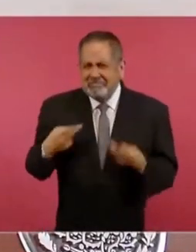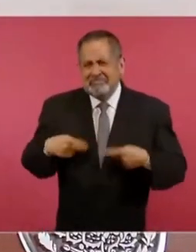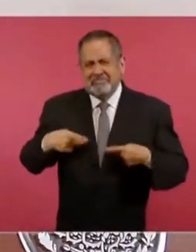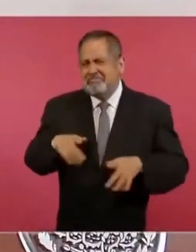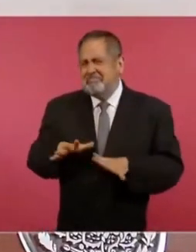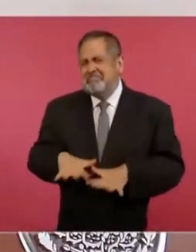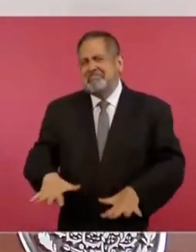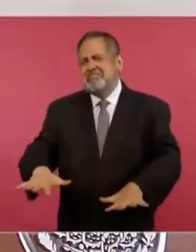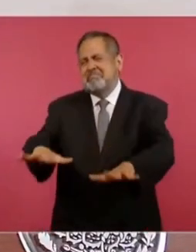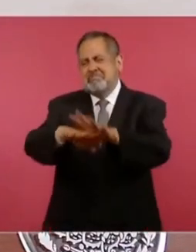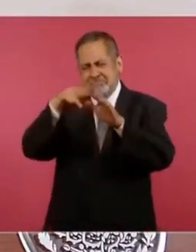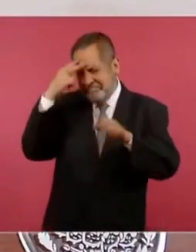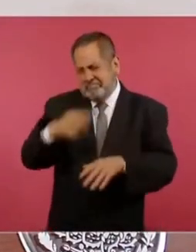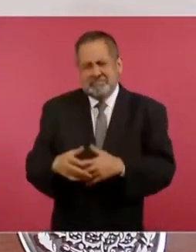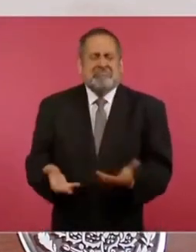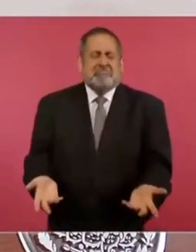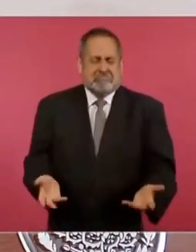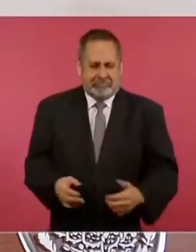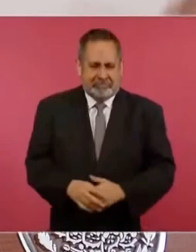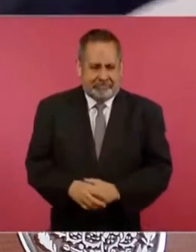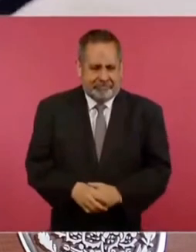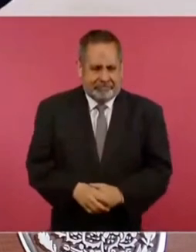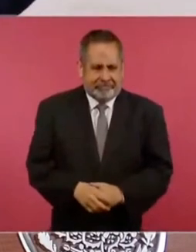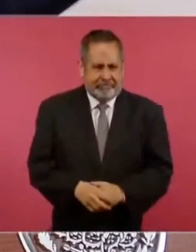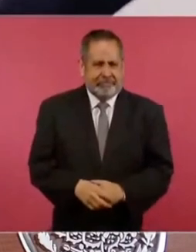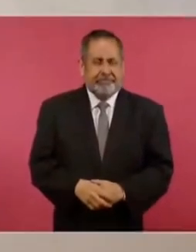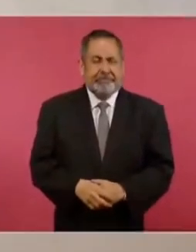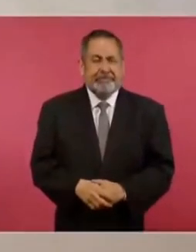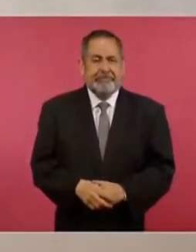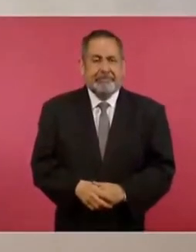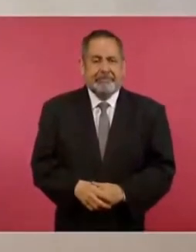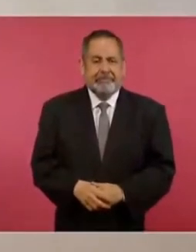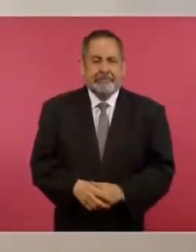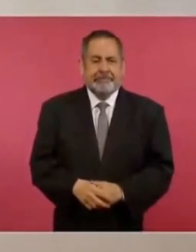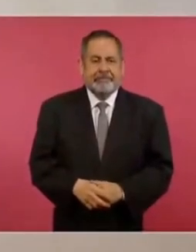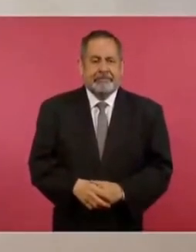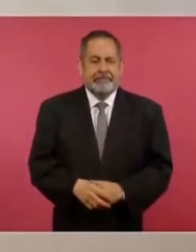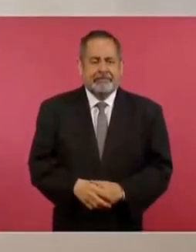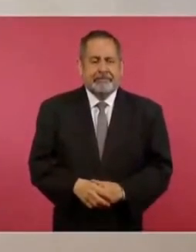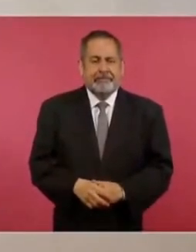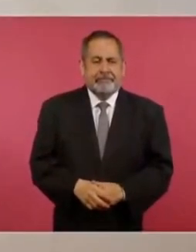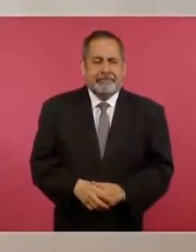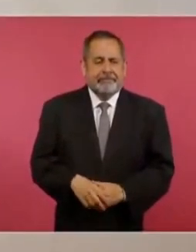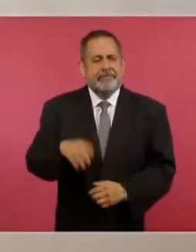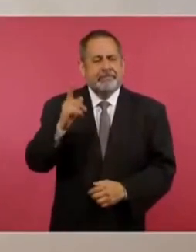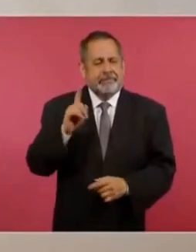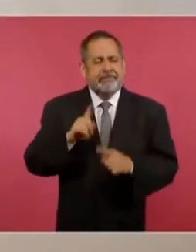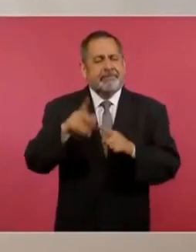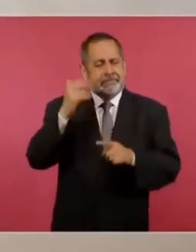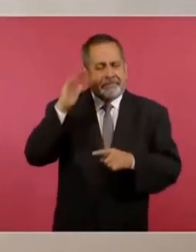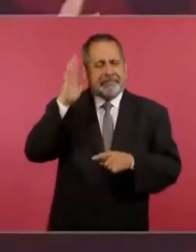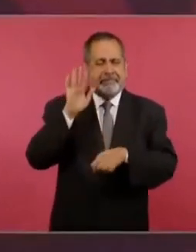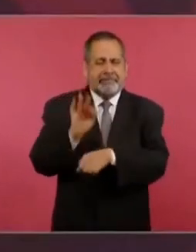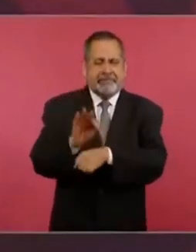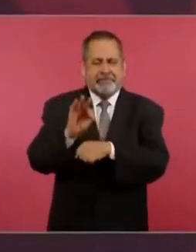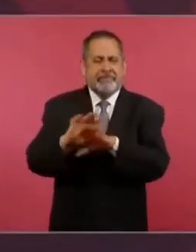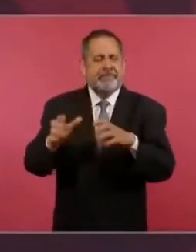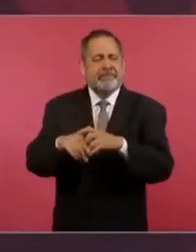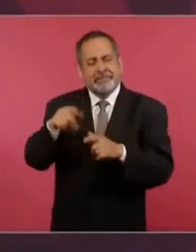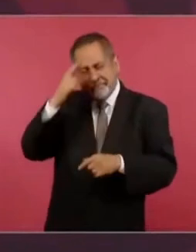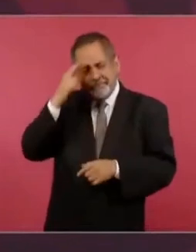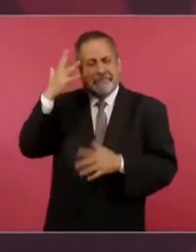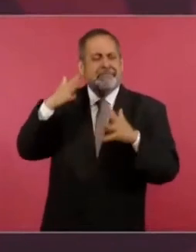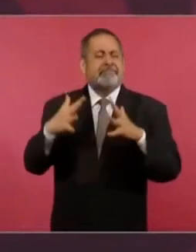¿qué eran los defensores de la batalla